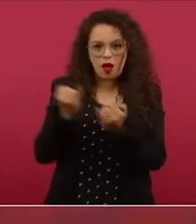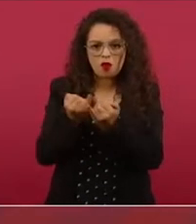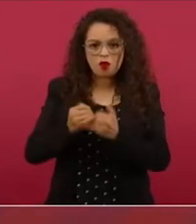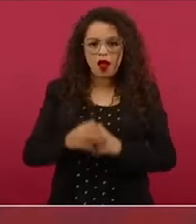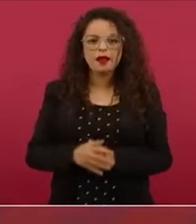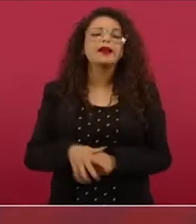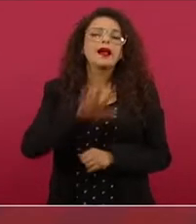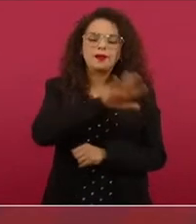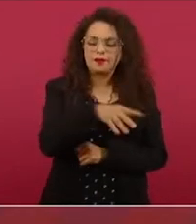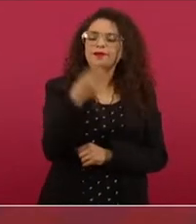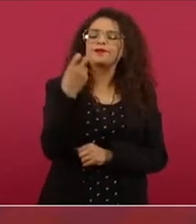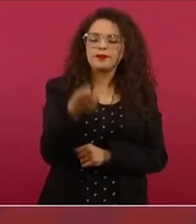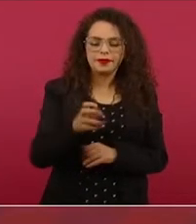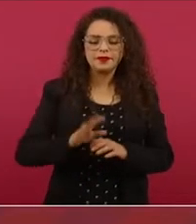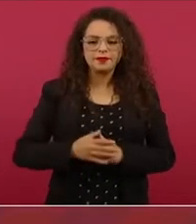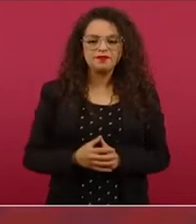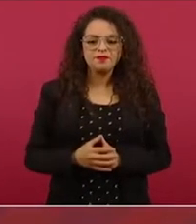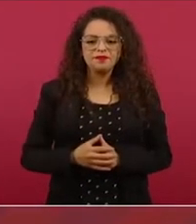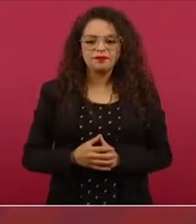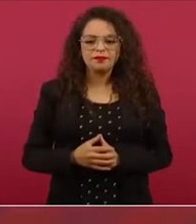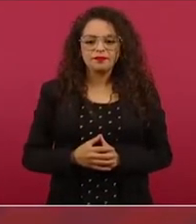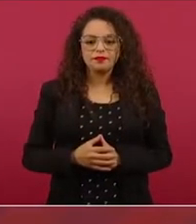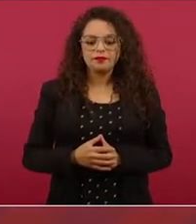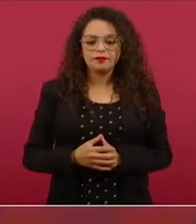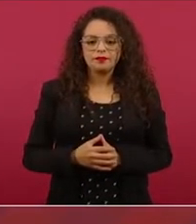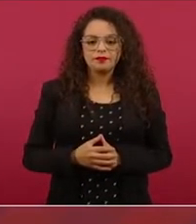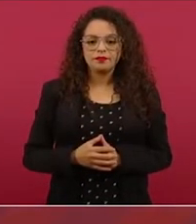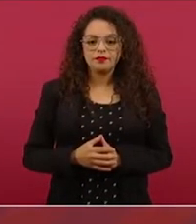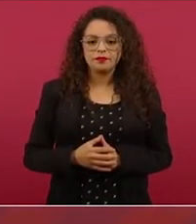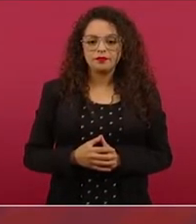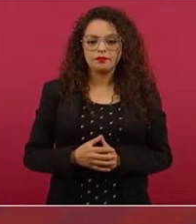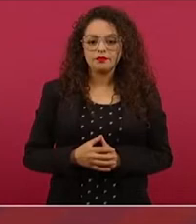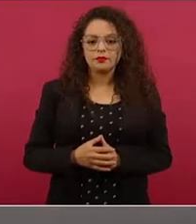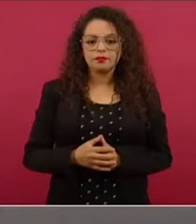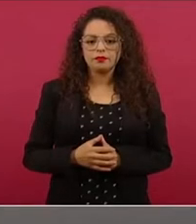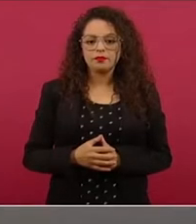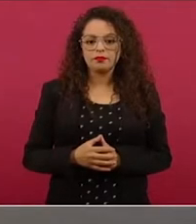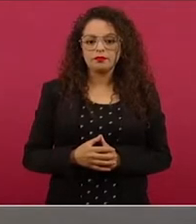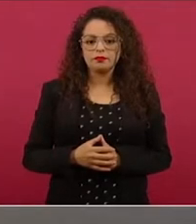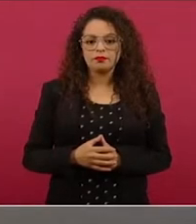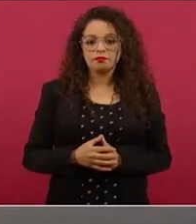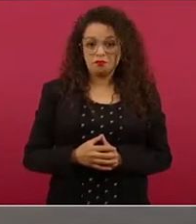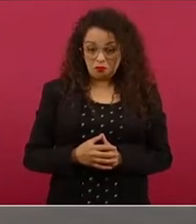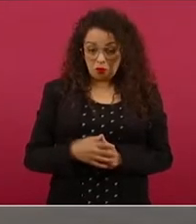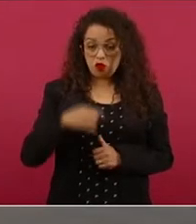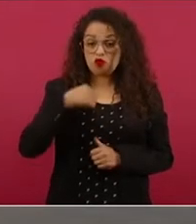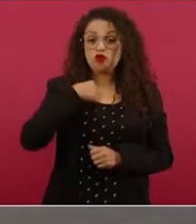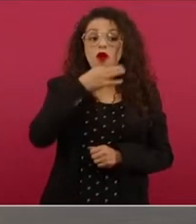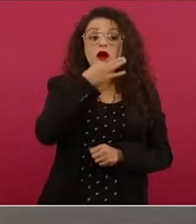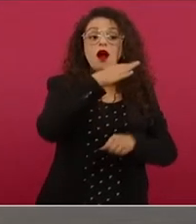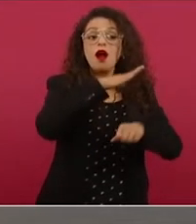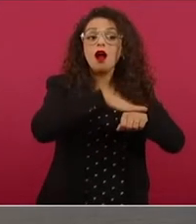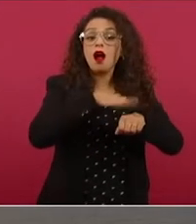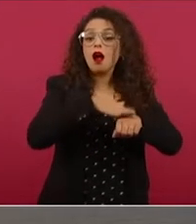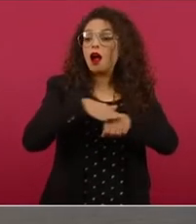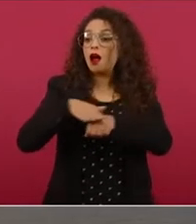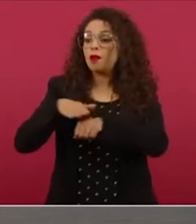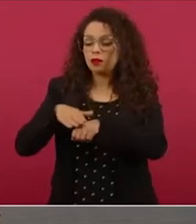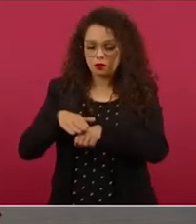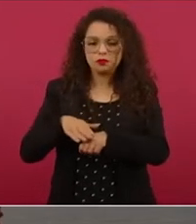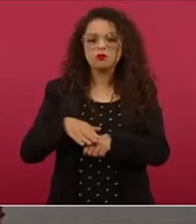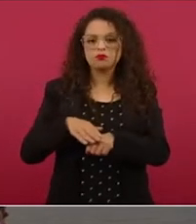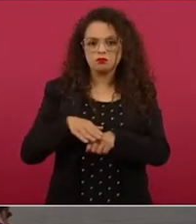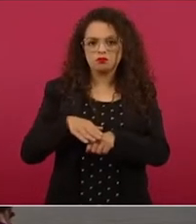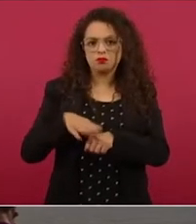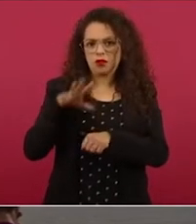entonces, aquí yo dije que existe ese oficio en donde están pidiendo